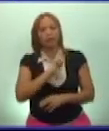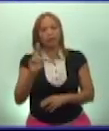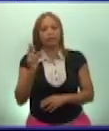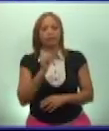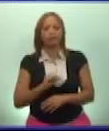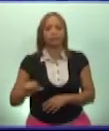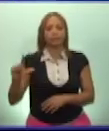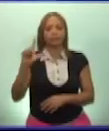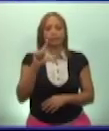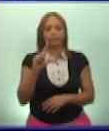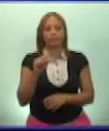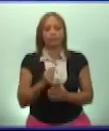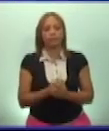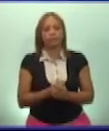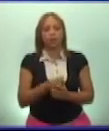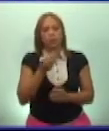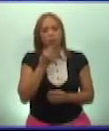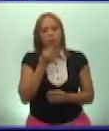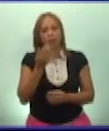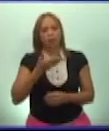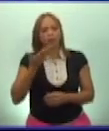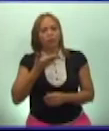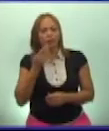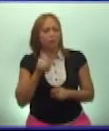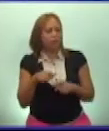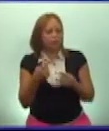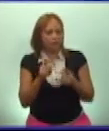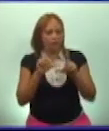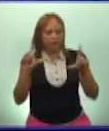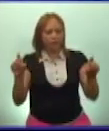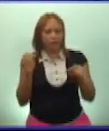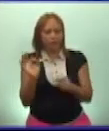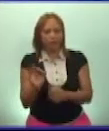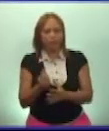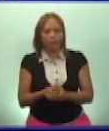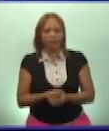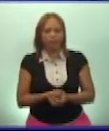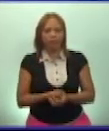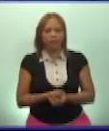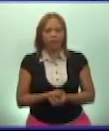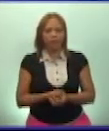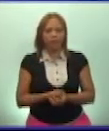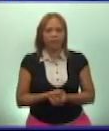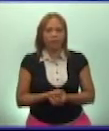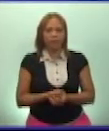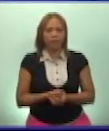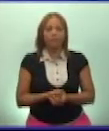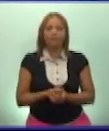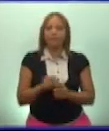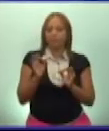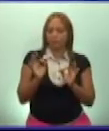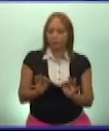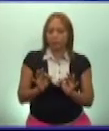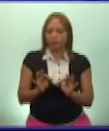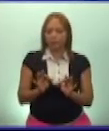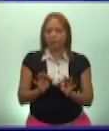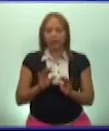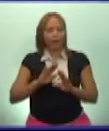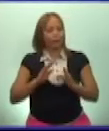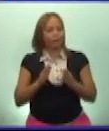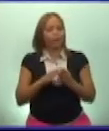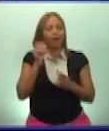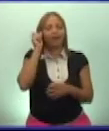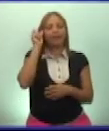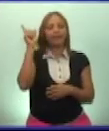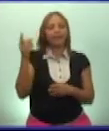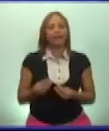el socialismo. ¿Podrías argumentar esto? Bueno, de seguro que con todas las ideas que te